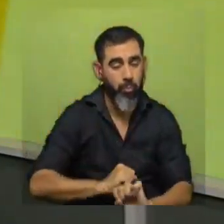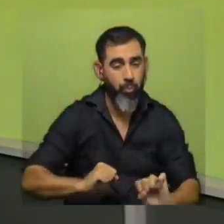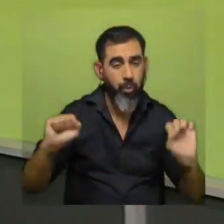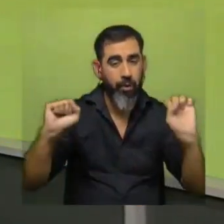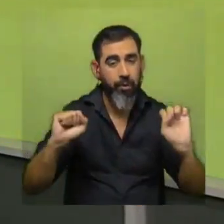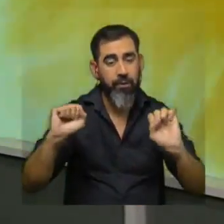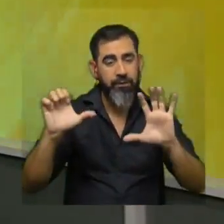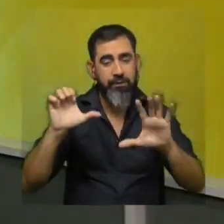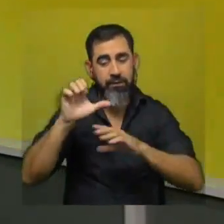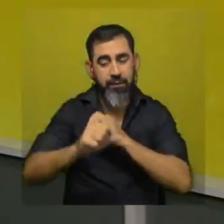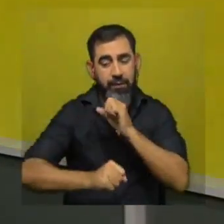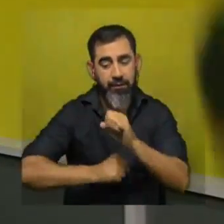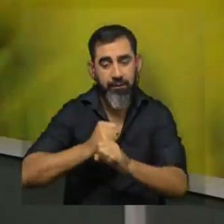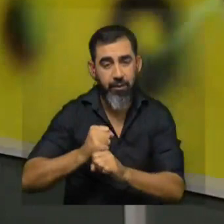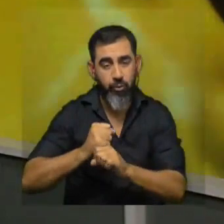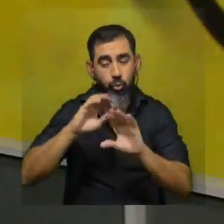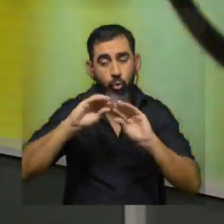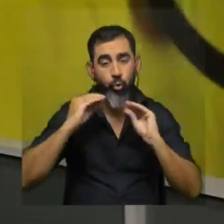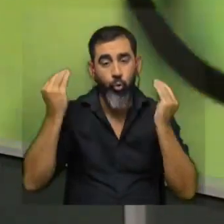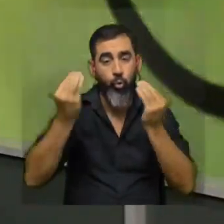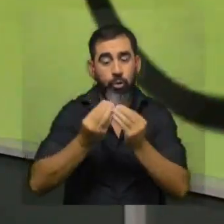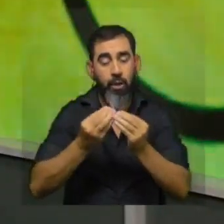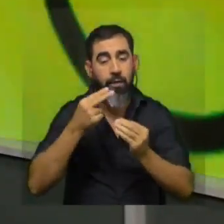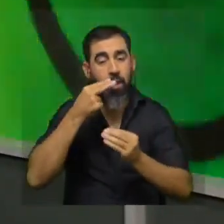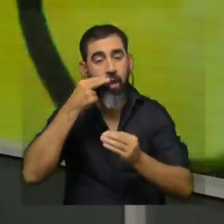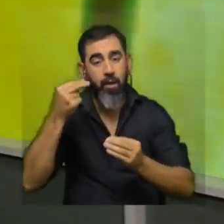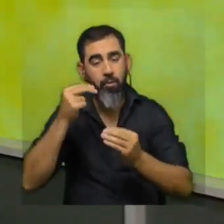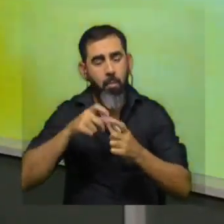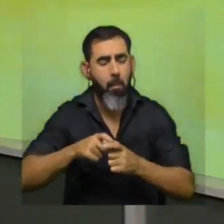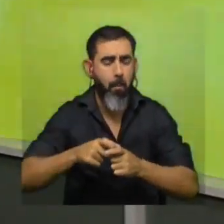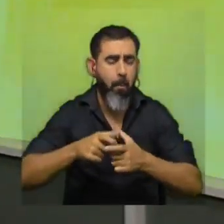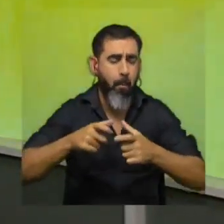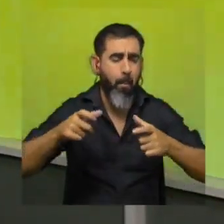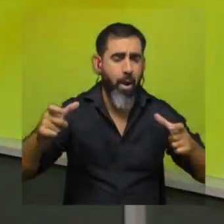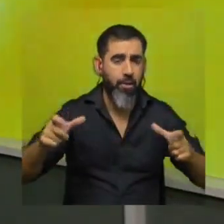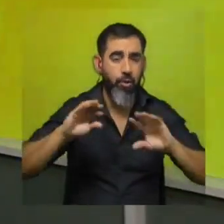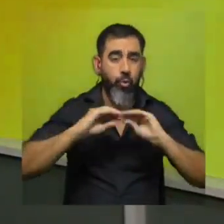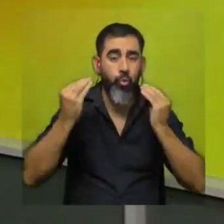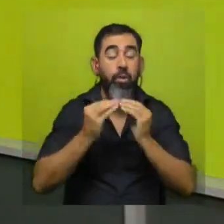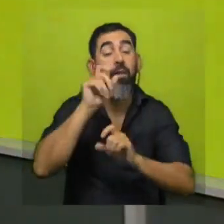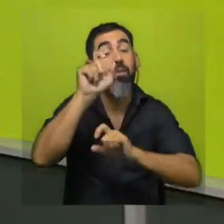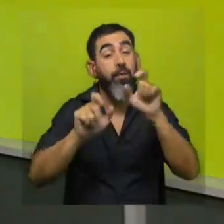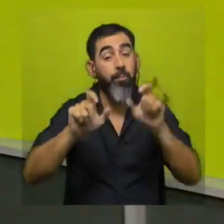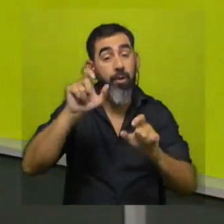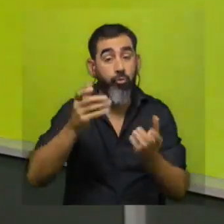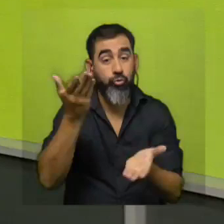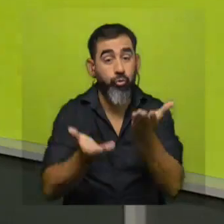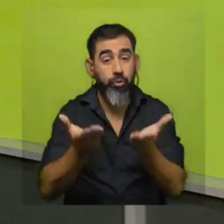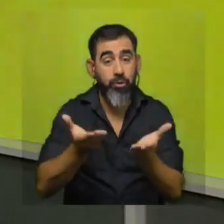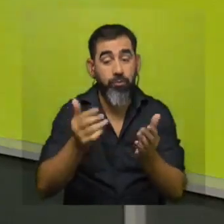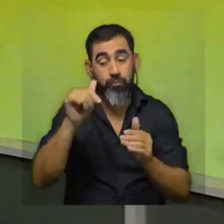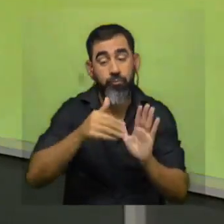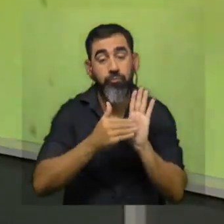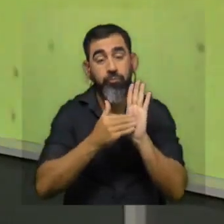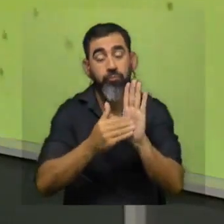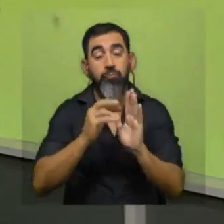en estos 6 años la cantidad de felinos en casa tiene que haber crecido más que la cantidad de personas. Hoy vamos a presentar